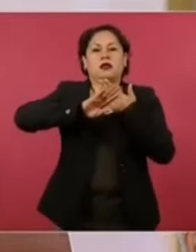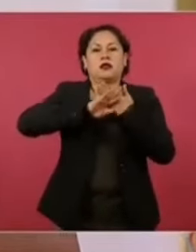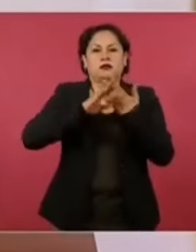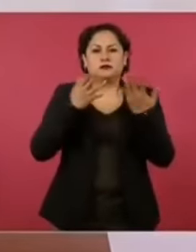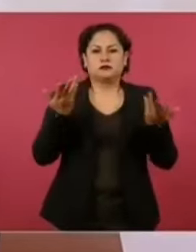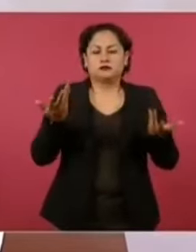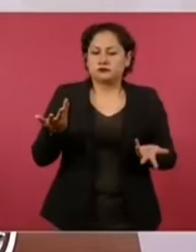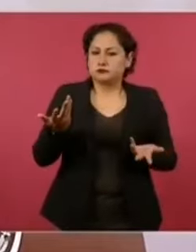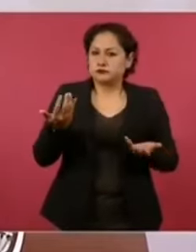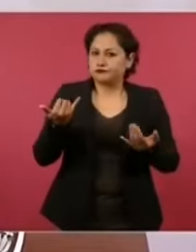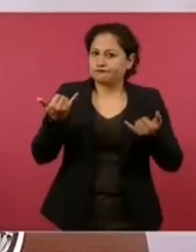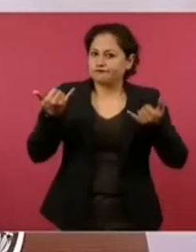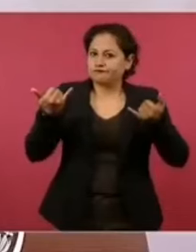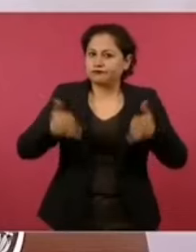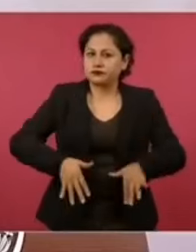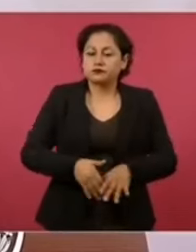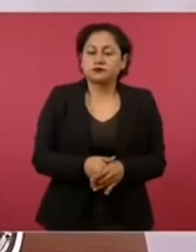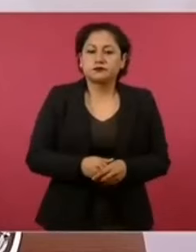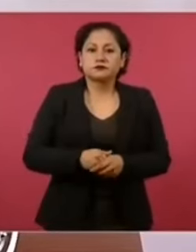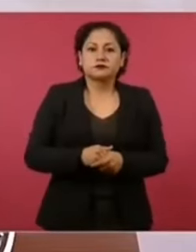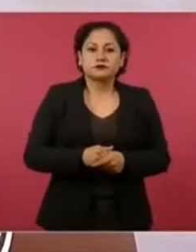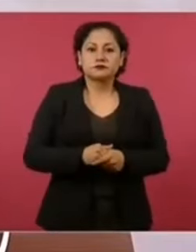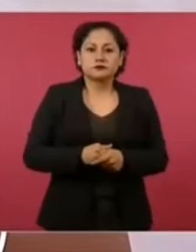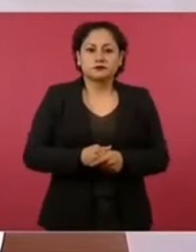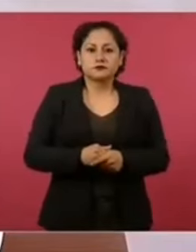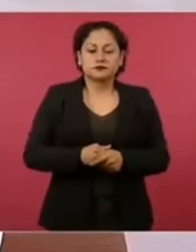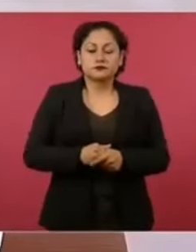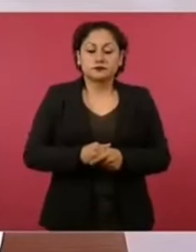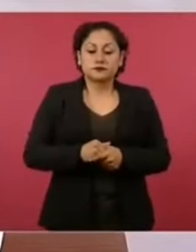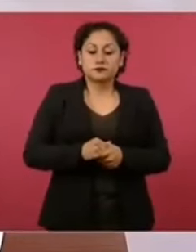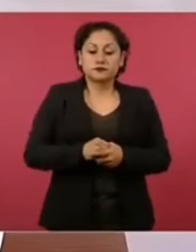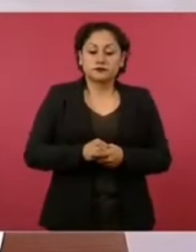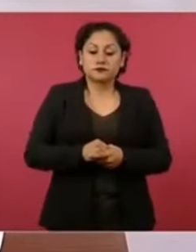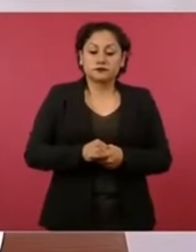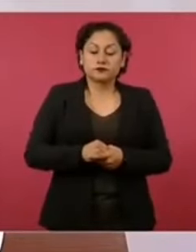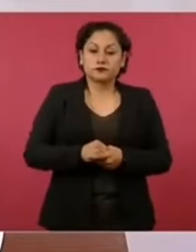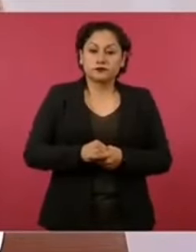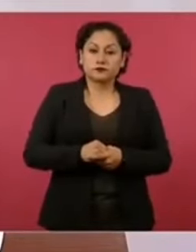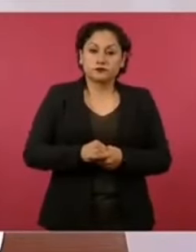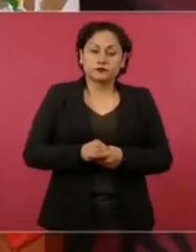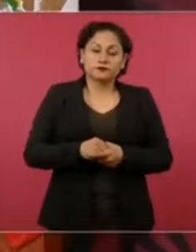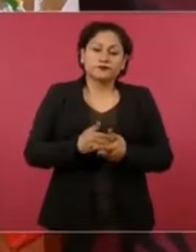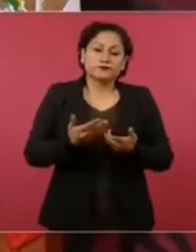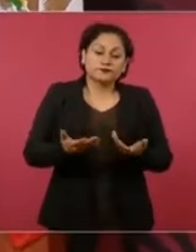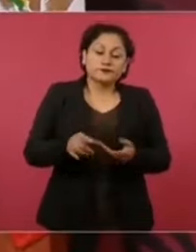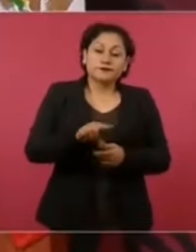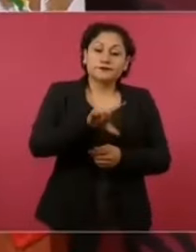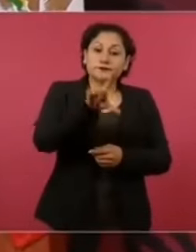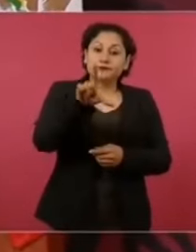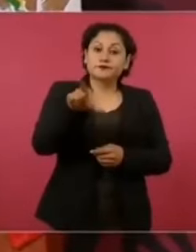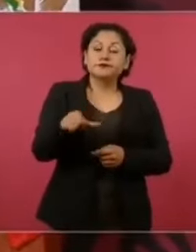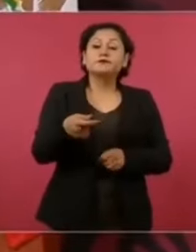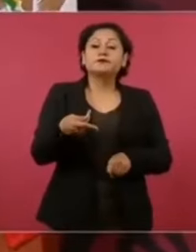resulta que